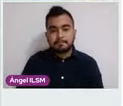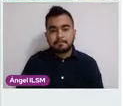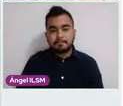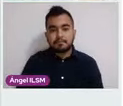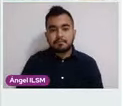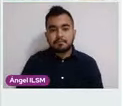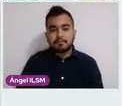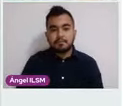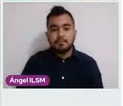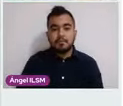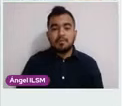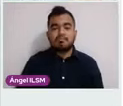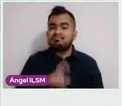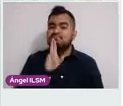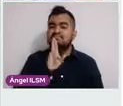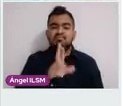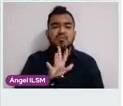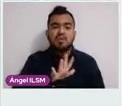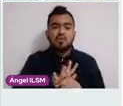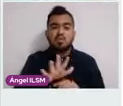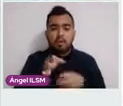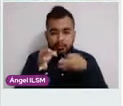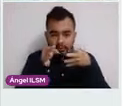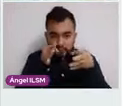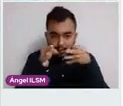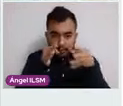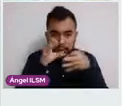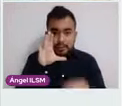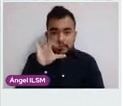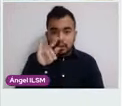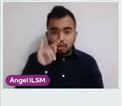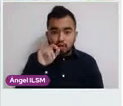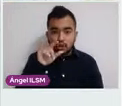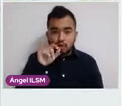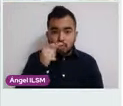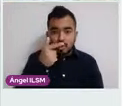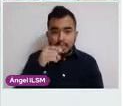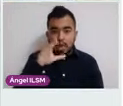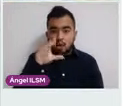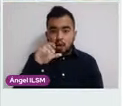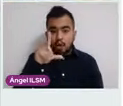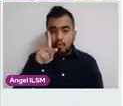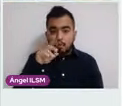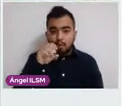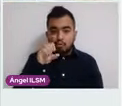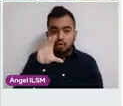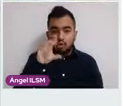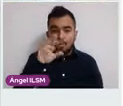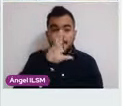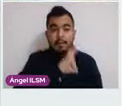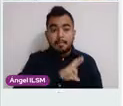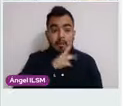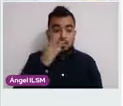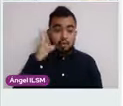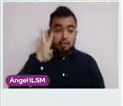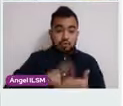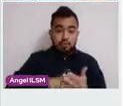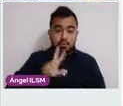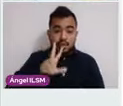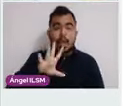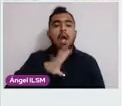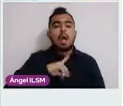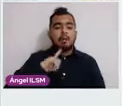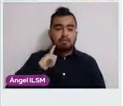El resultado de la citología y colposcopía de medio privado, esto fue en 2018, muestra la colposcopía,